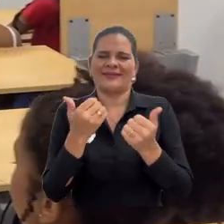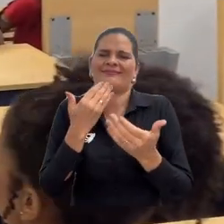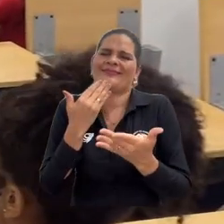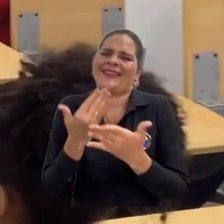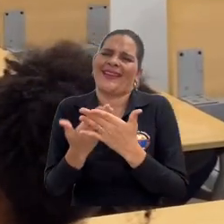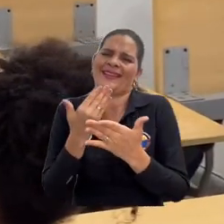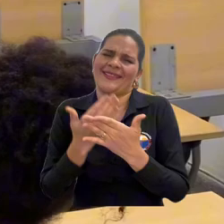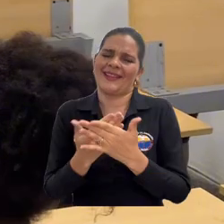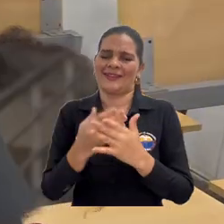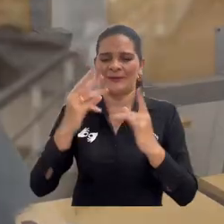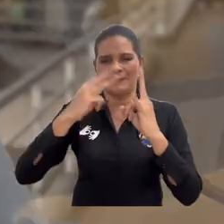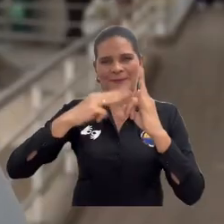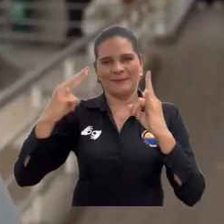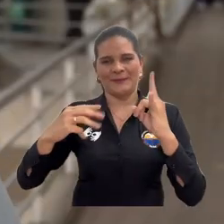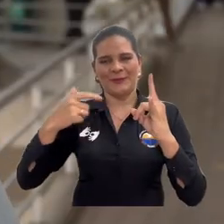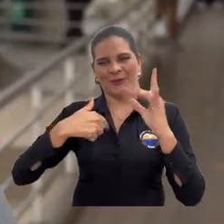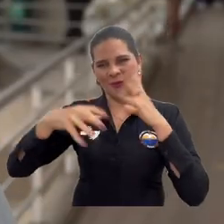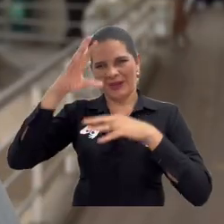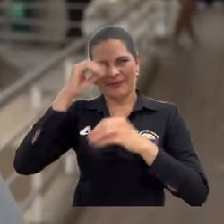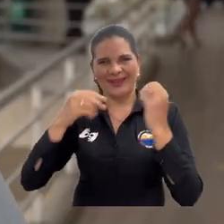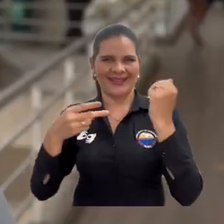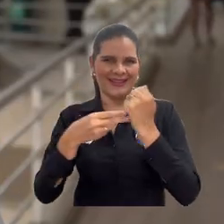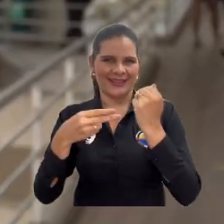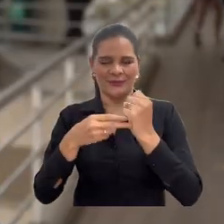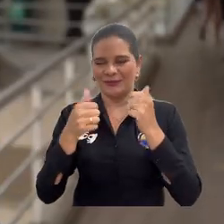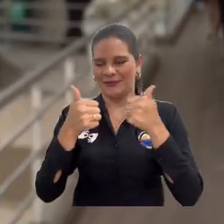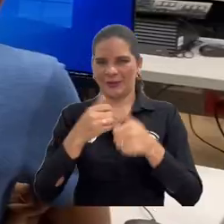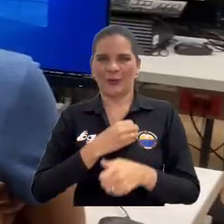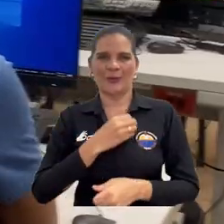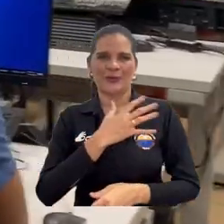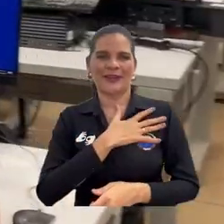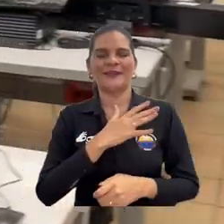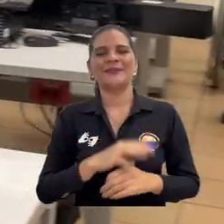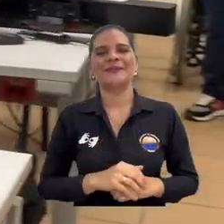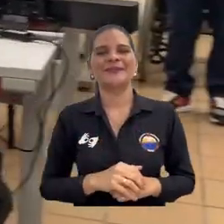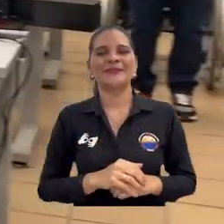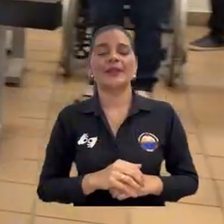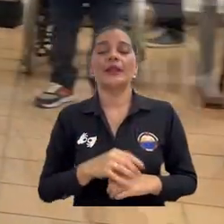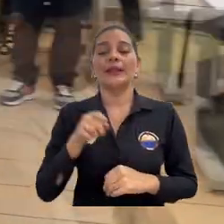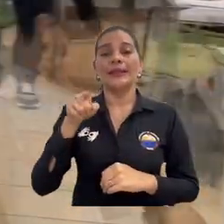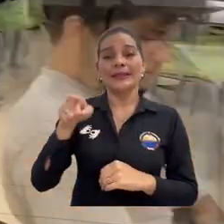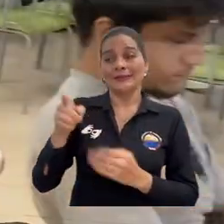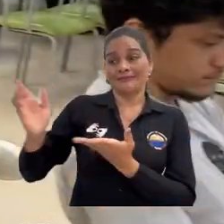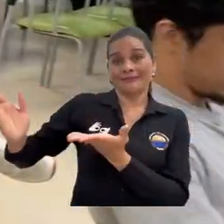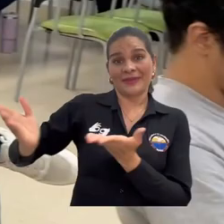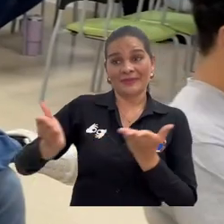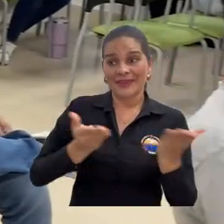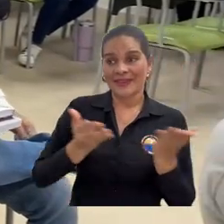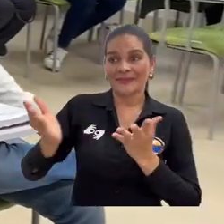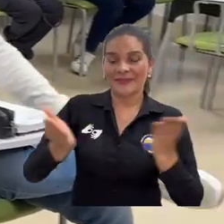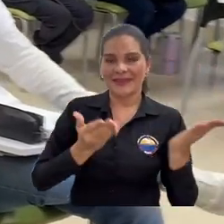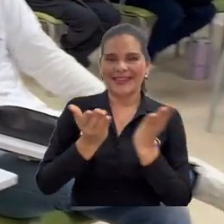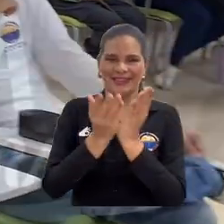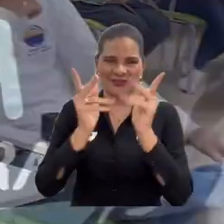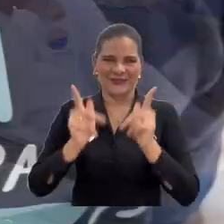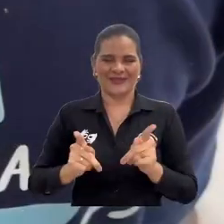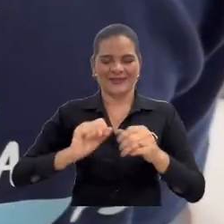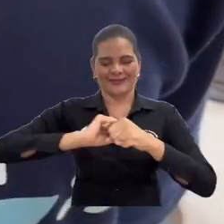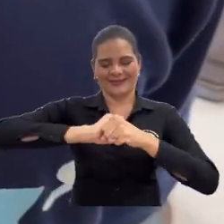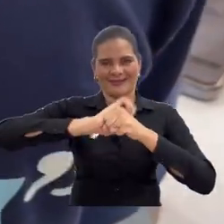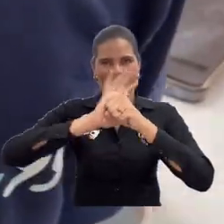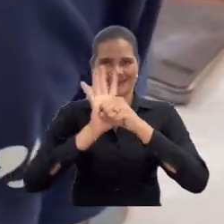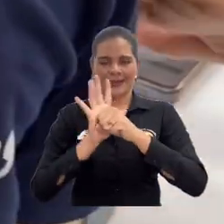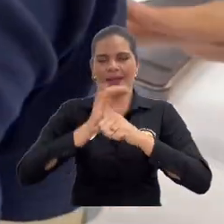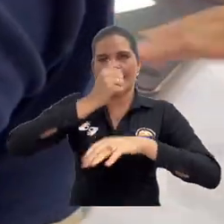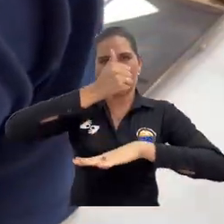gracias, Universidad Magdalena, por este técnico y por la oportunidad. La jornada de bienvenida a los estudiantes del CREO fue presidida por sus